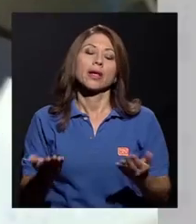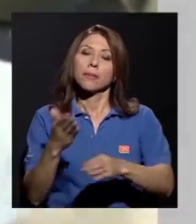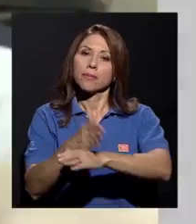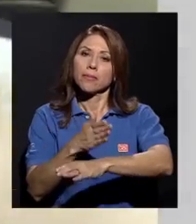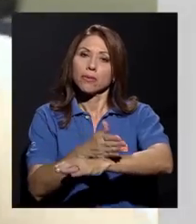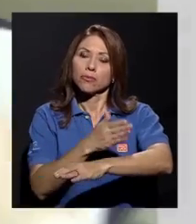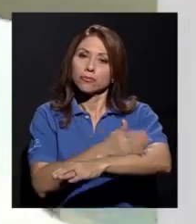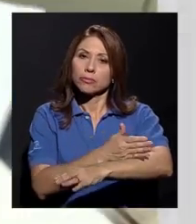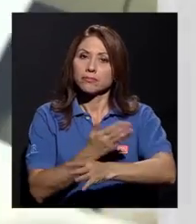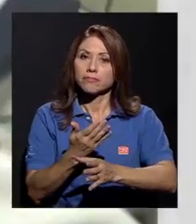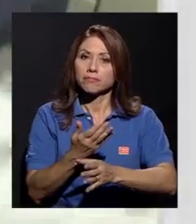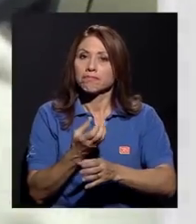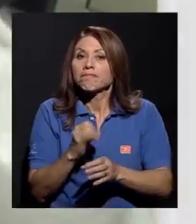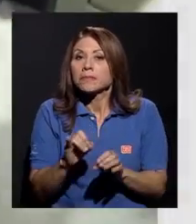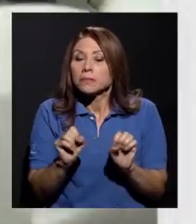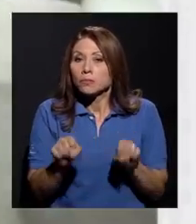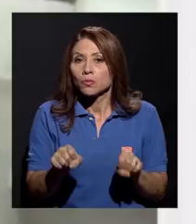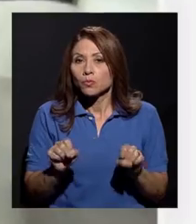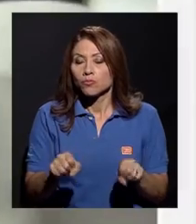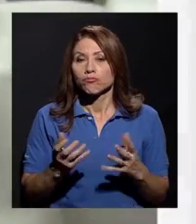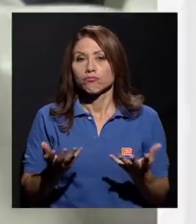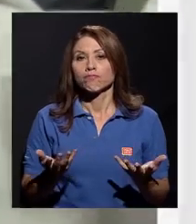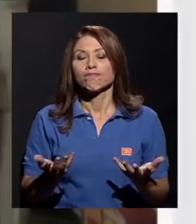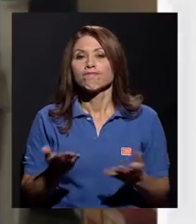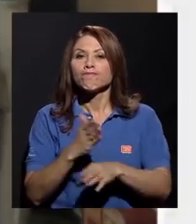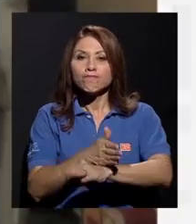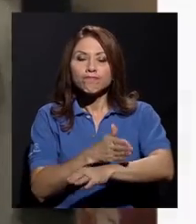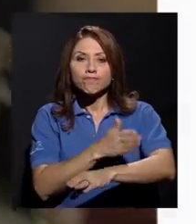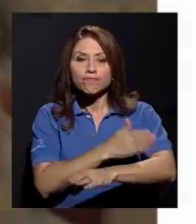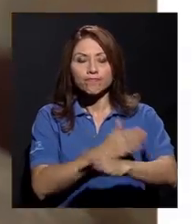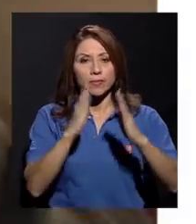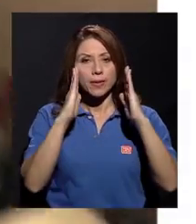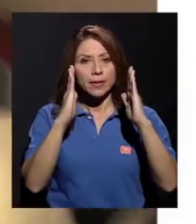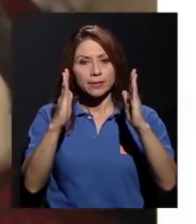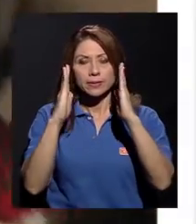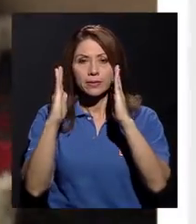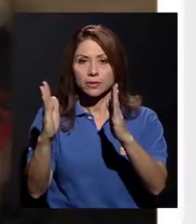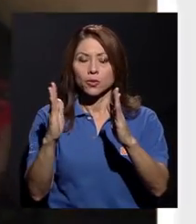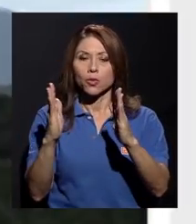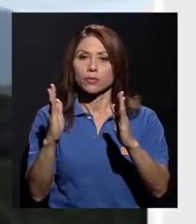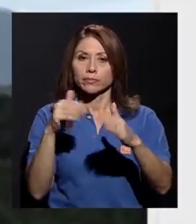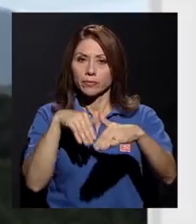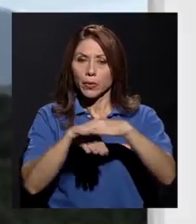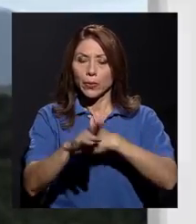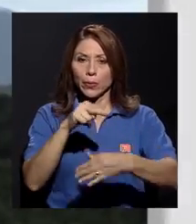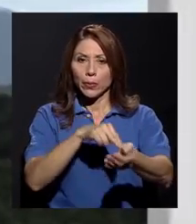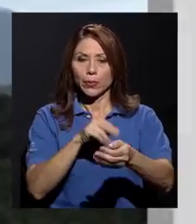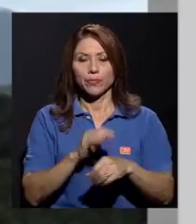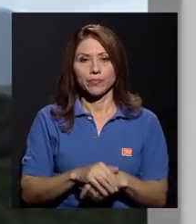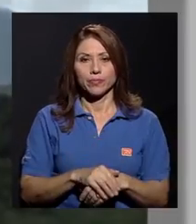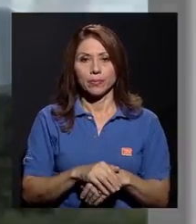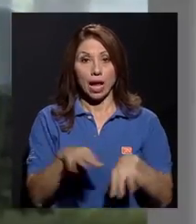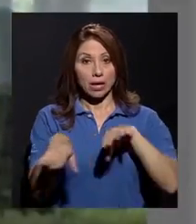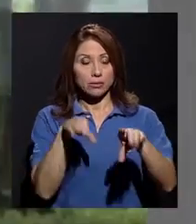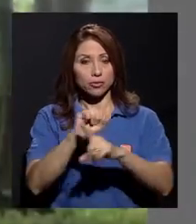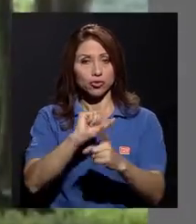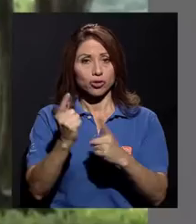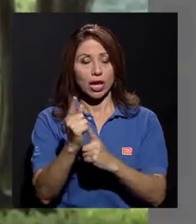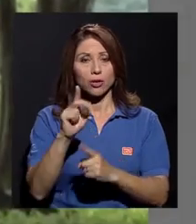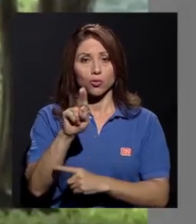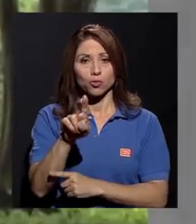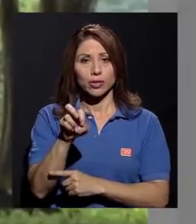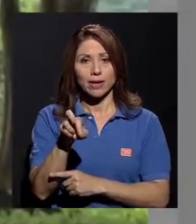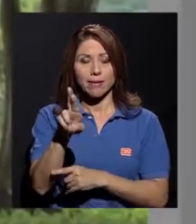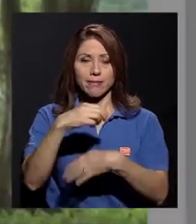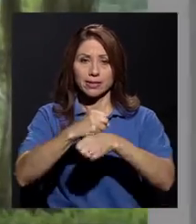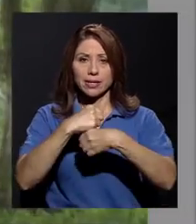mejorar si se pudieran las atenciones, digamos, a nivel hospitalario. La acción social de la UCR se